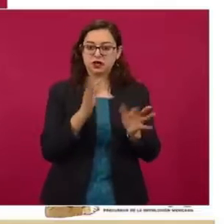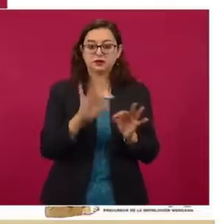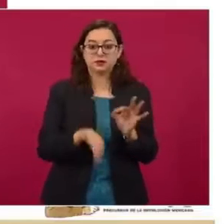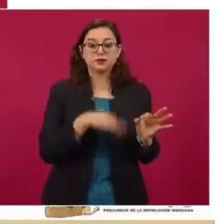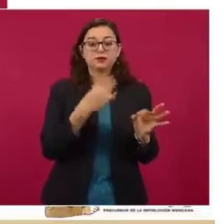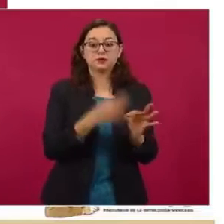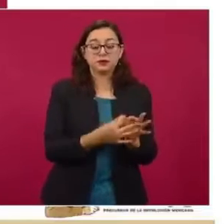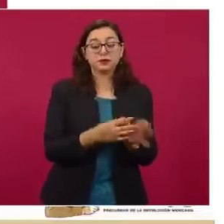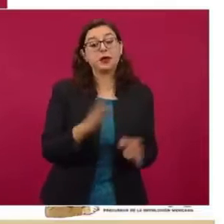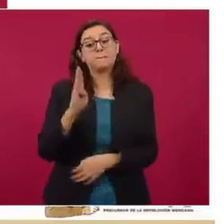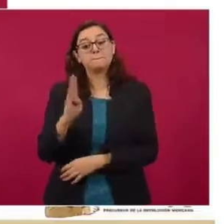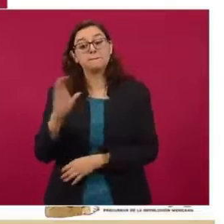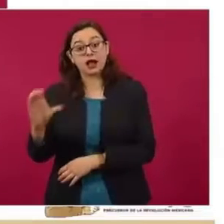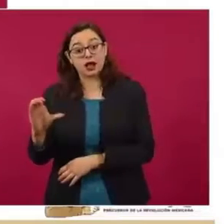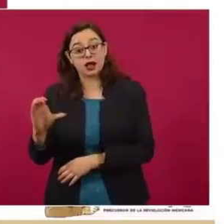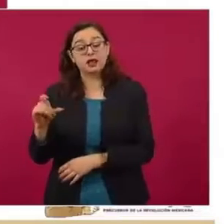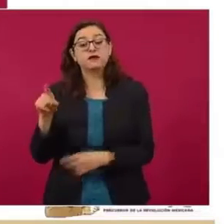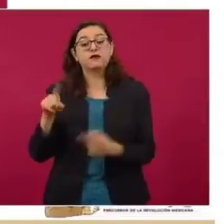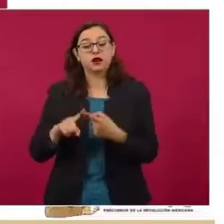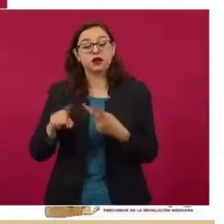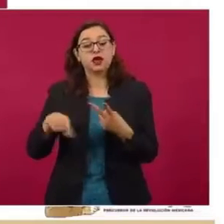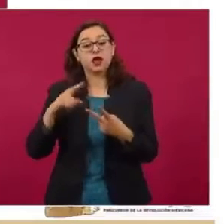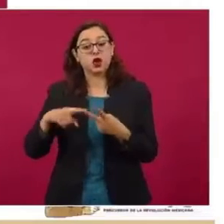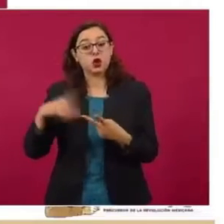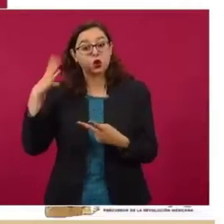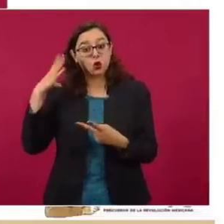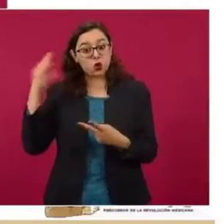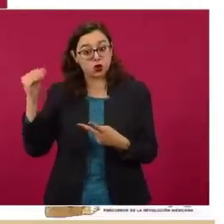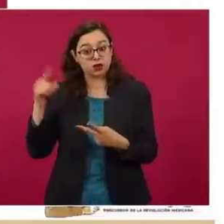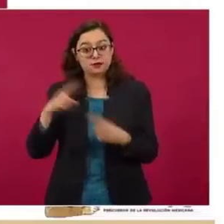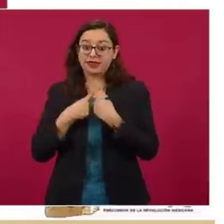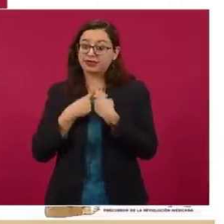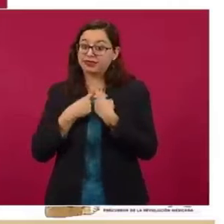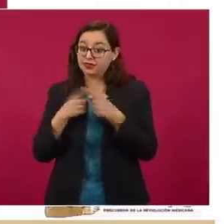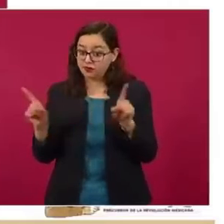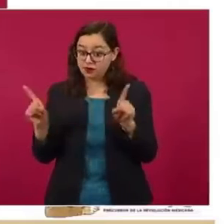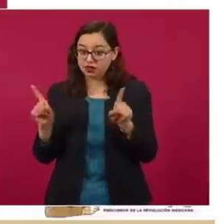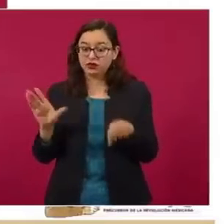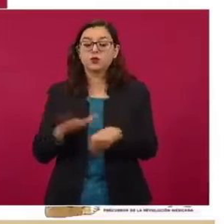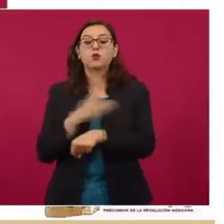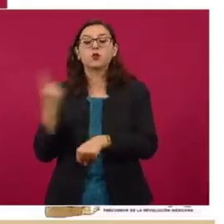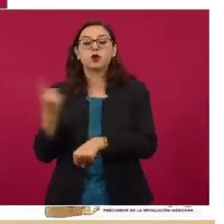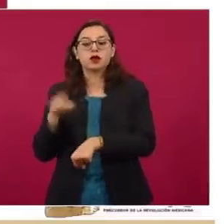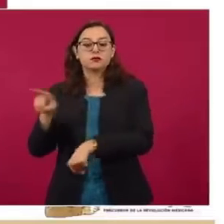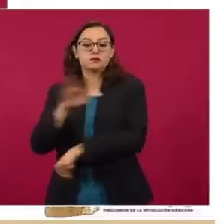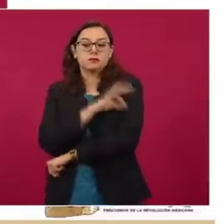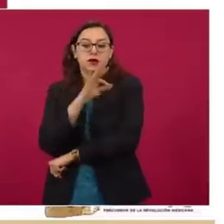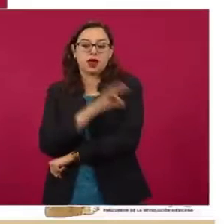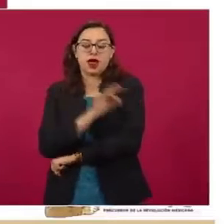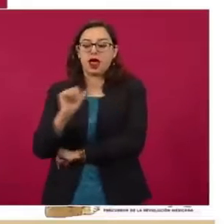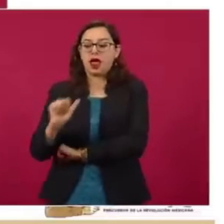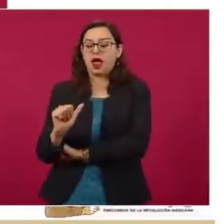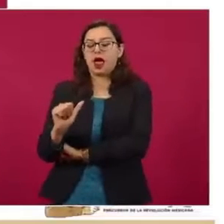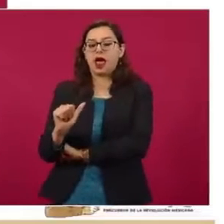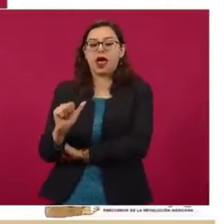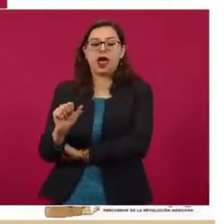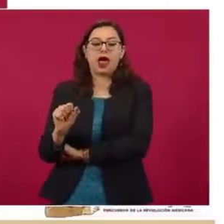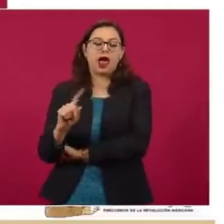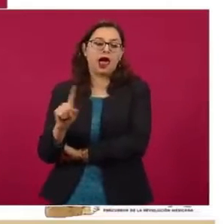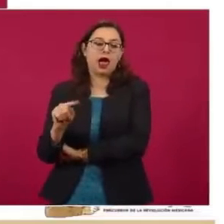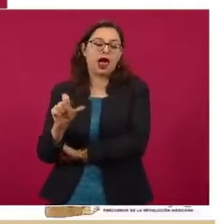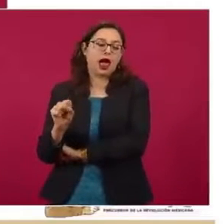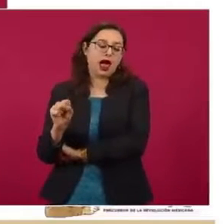California y Colima, recordemos que se vacunaron con el biológico AstraZeneca y ahí también ya